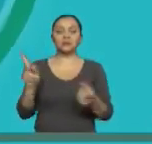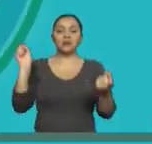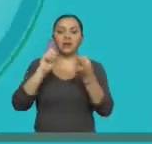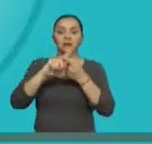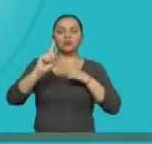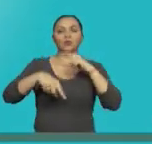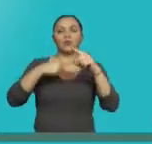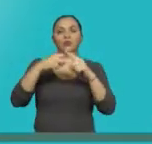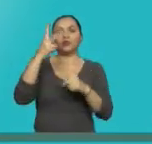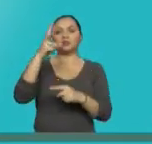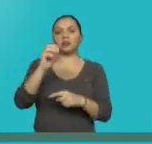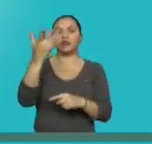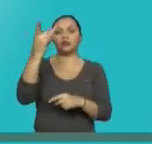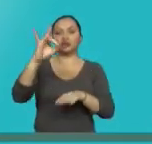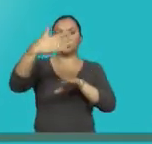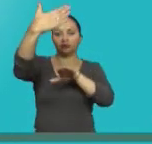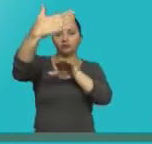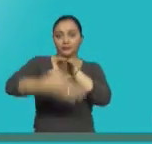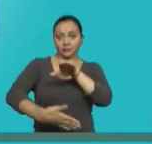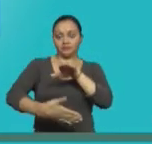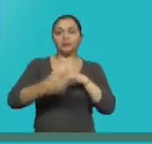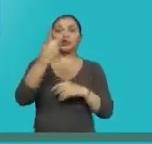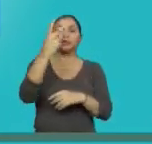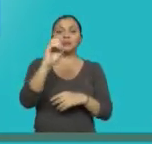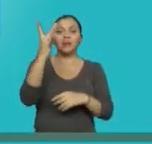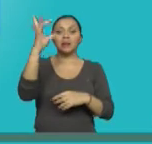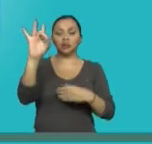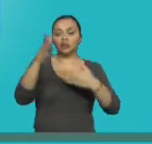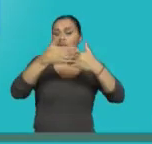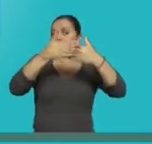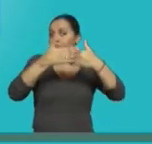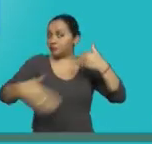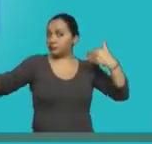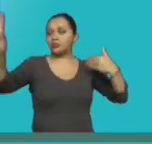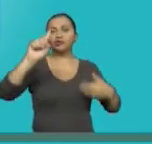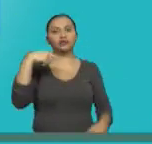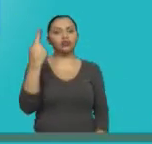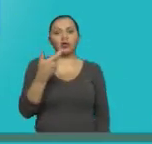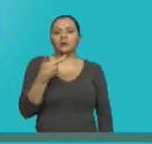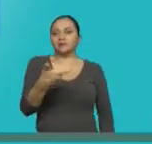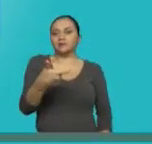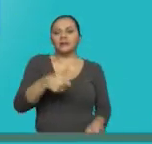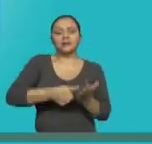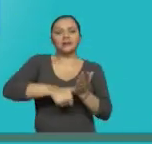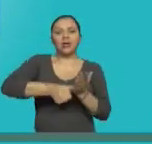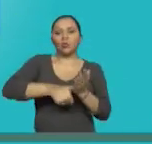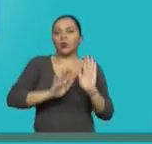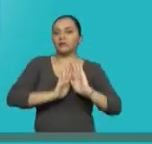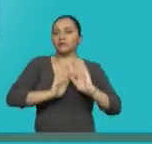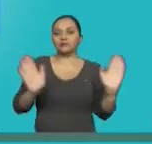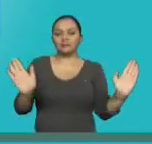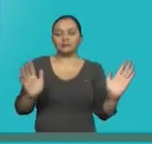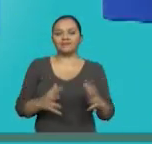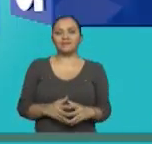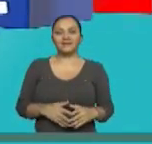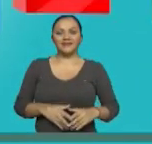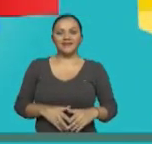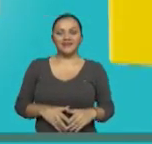2018. A partir de ese año, el único documento habilitante será la cédula de ciudadanía.